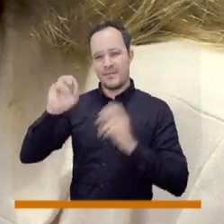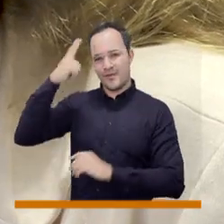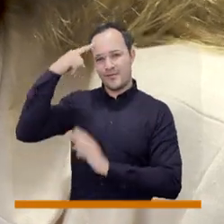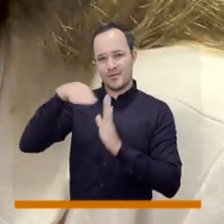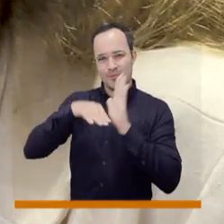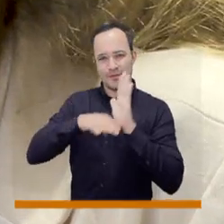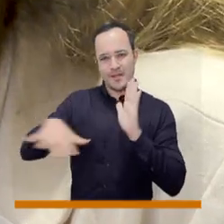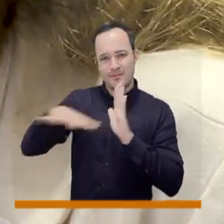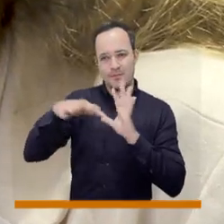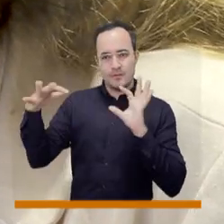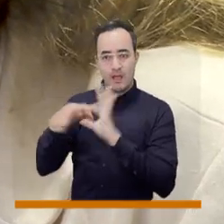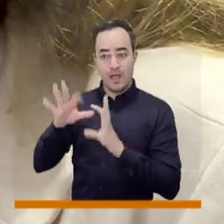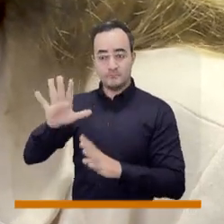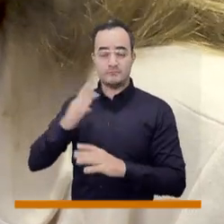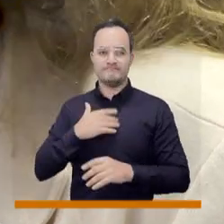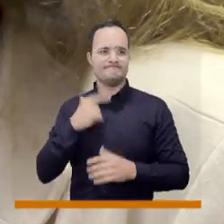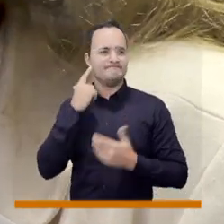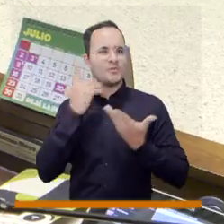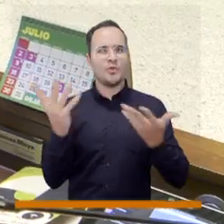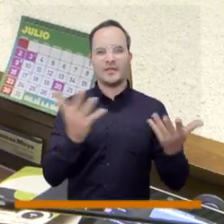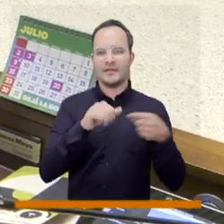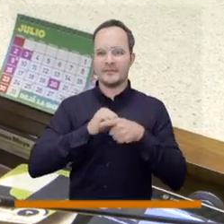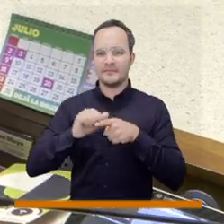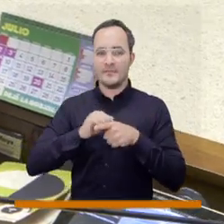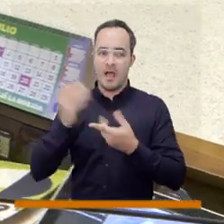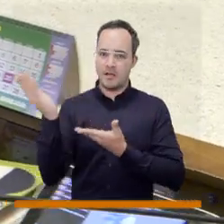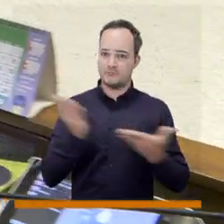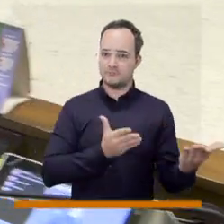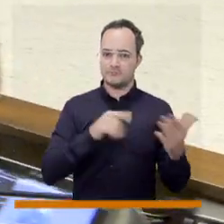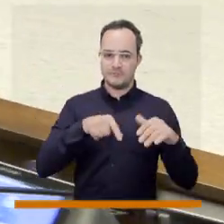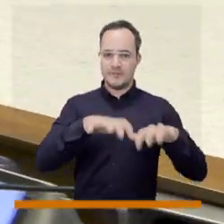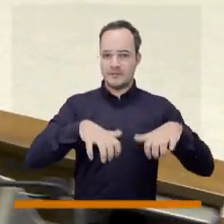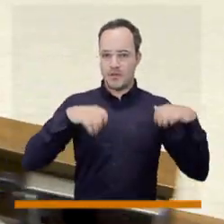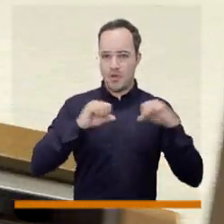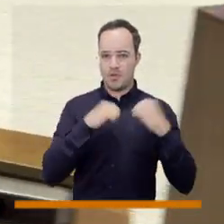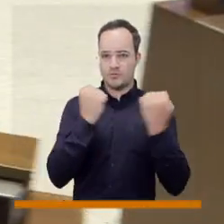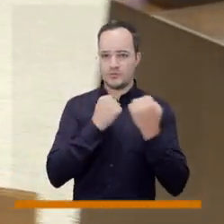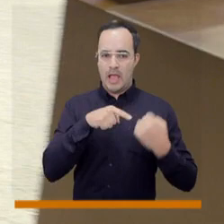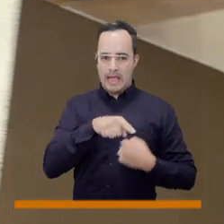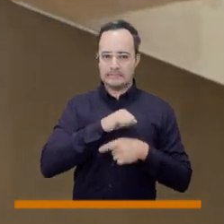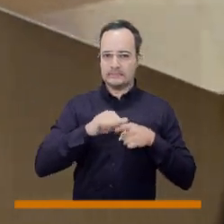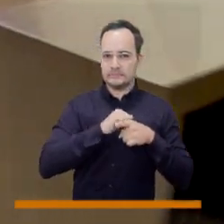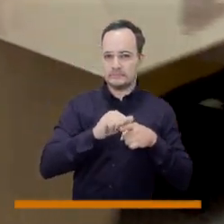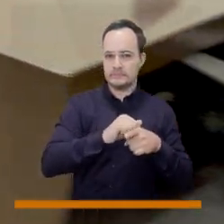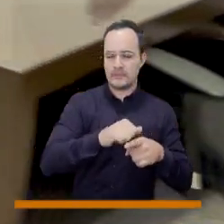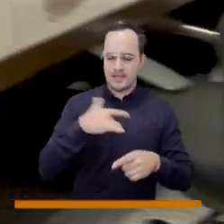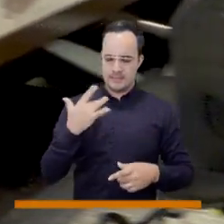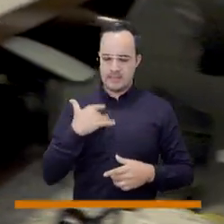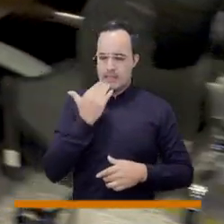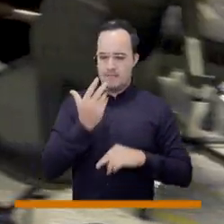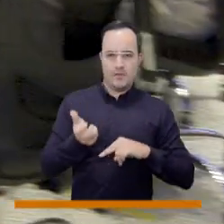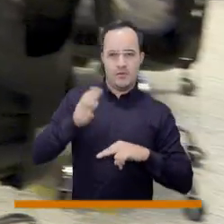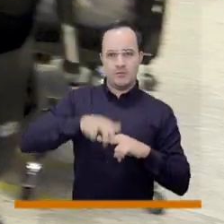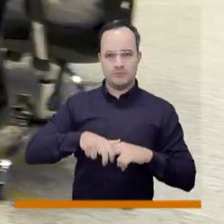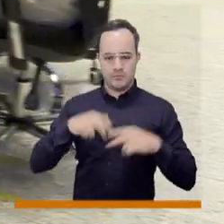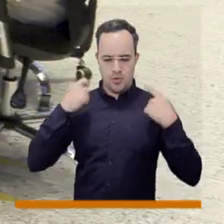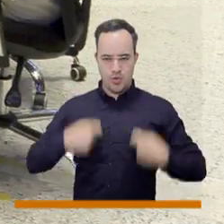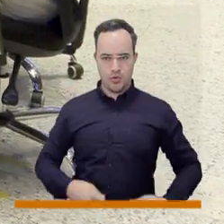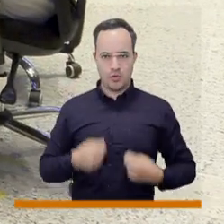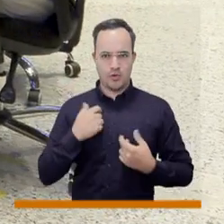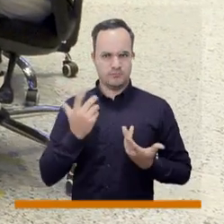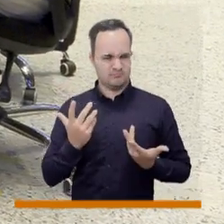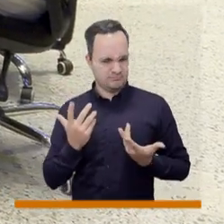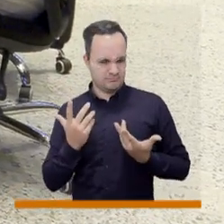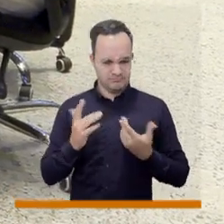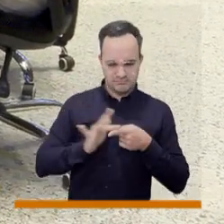recinto de sesiones es un aula ampliada para proyectar lo que se siente en estas curules, al momento de tomar decisiones sobre la ciudad